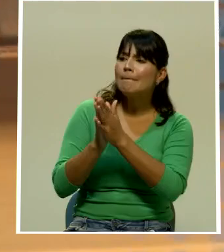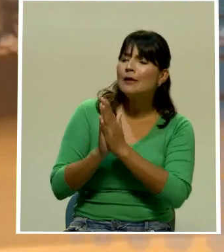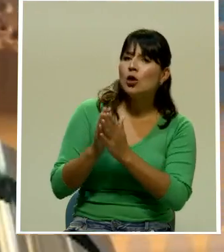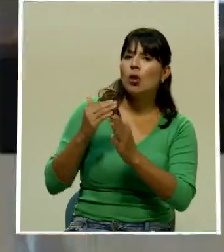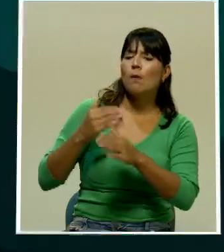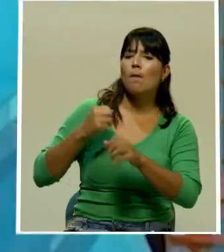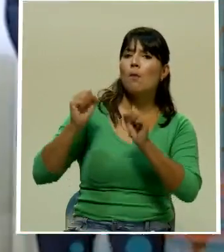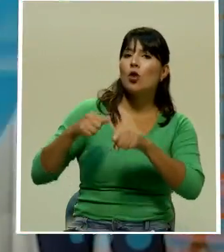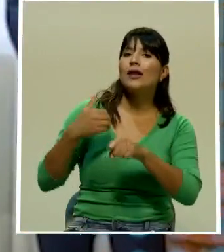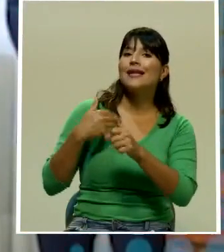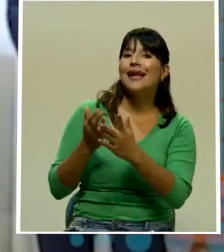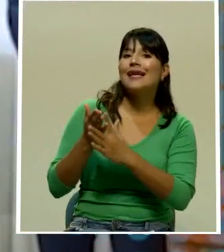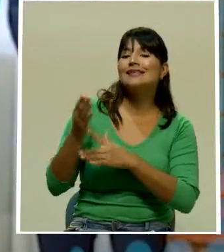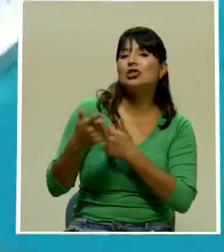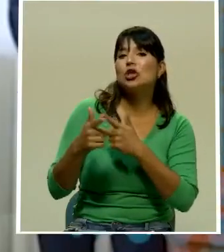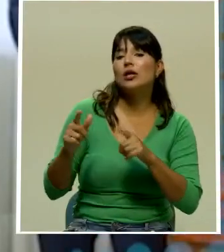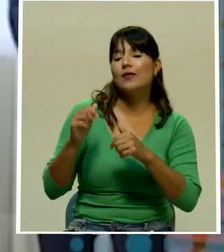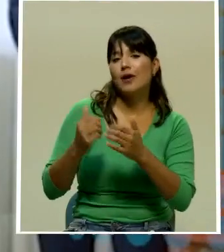legislativo.